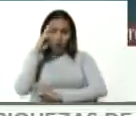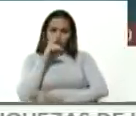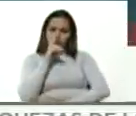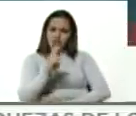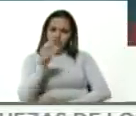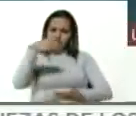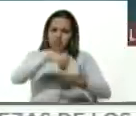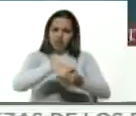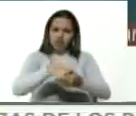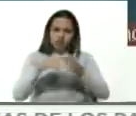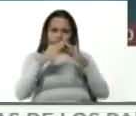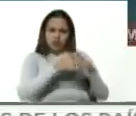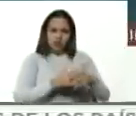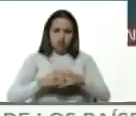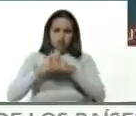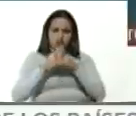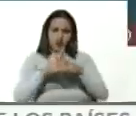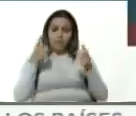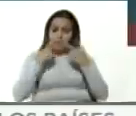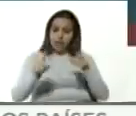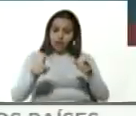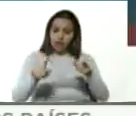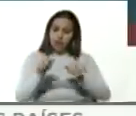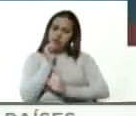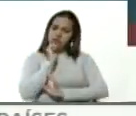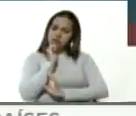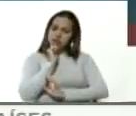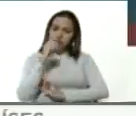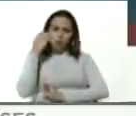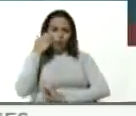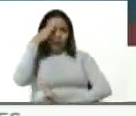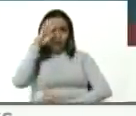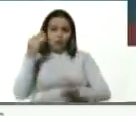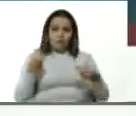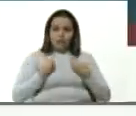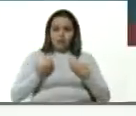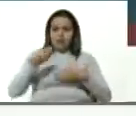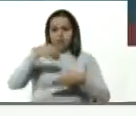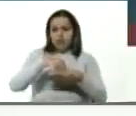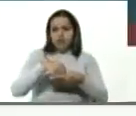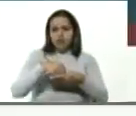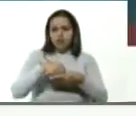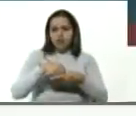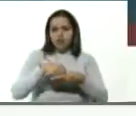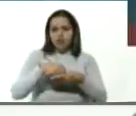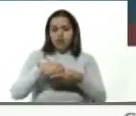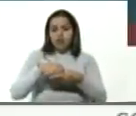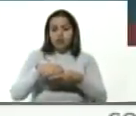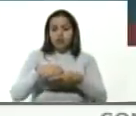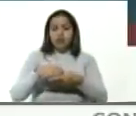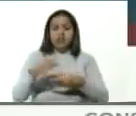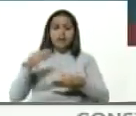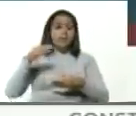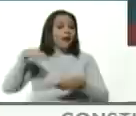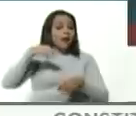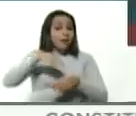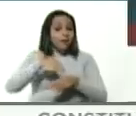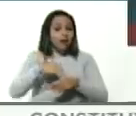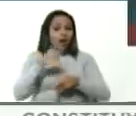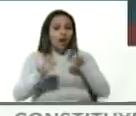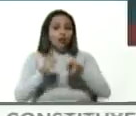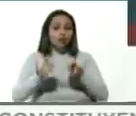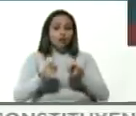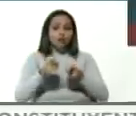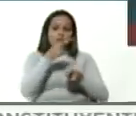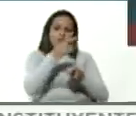Estados Unidos, pero de los cubanos de Miami, algunos no son cubanos ya originarios, donde